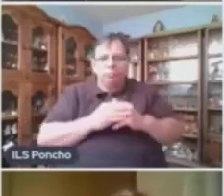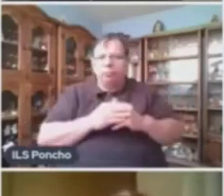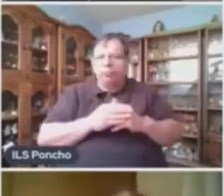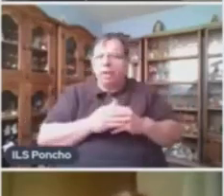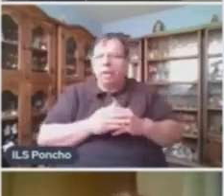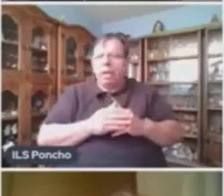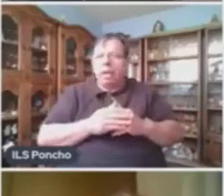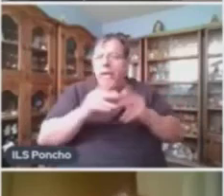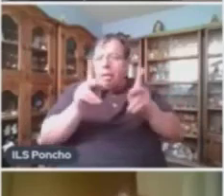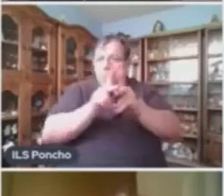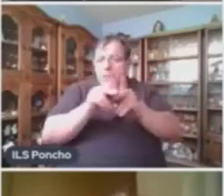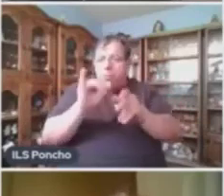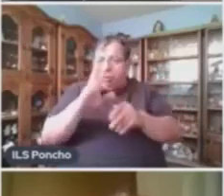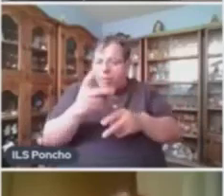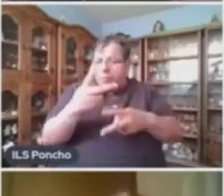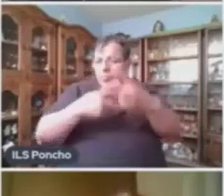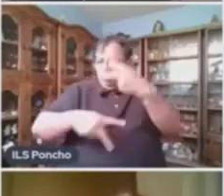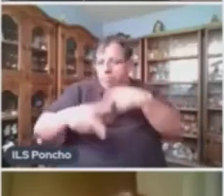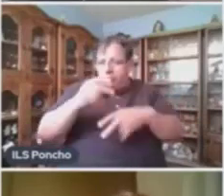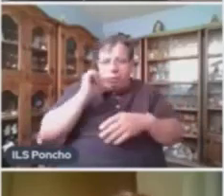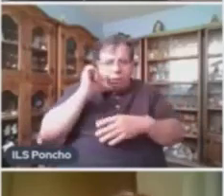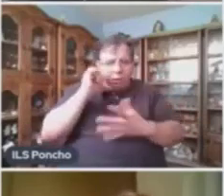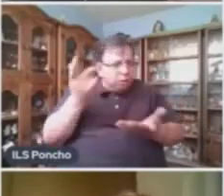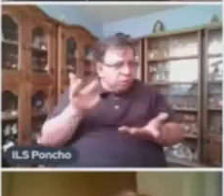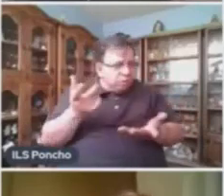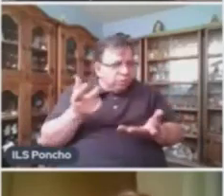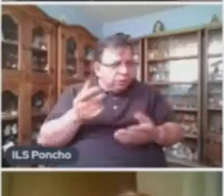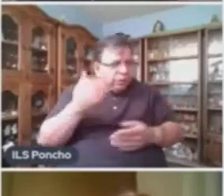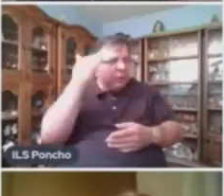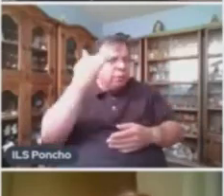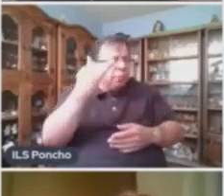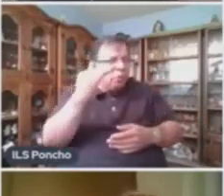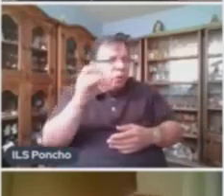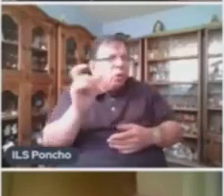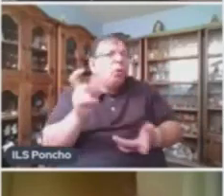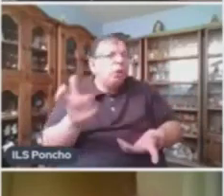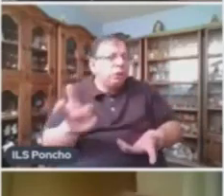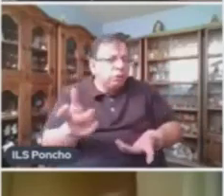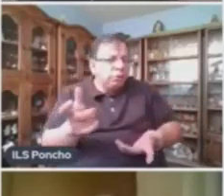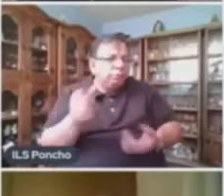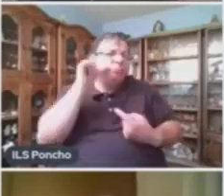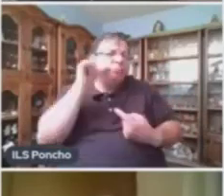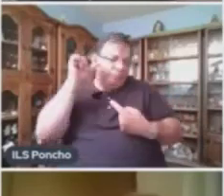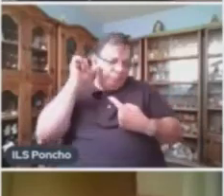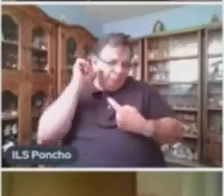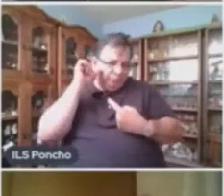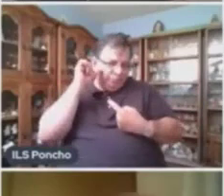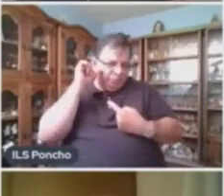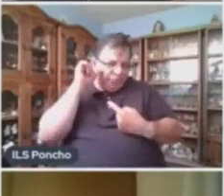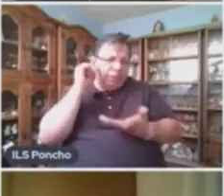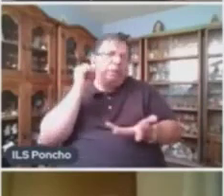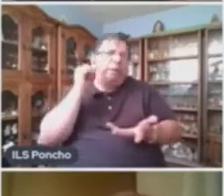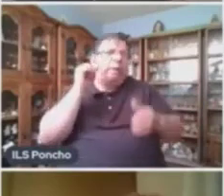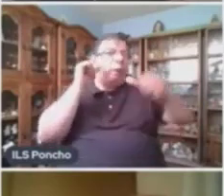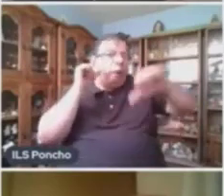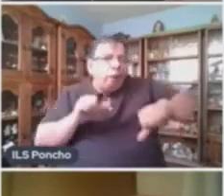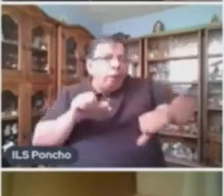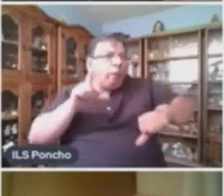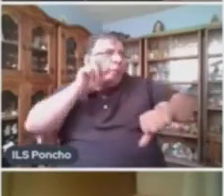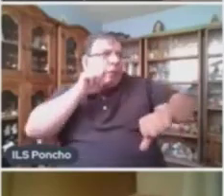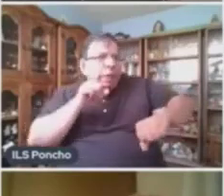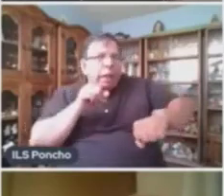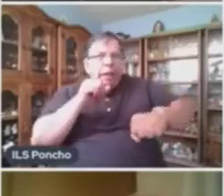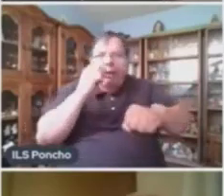Tiempo Como su nombre lo dice Nos indica En qué momento ocurrió Ayer Hoy Mañana Temprano